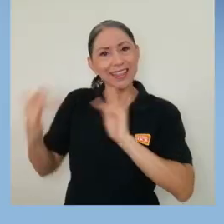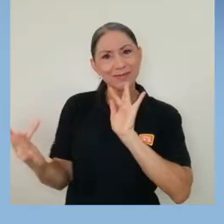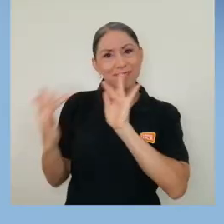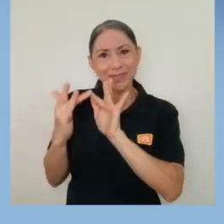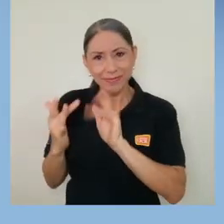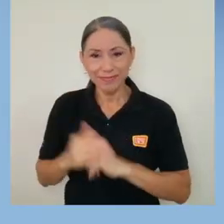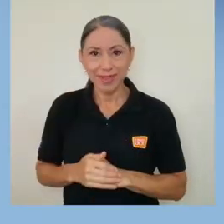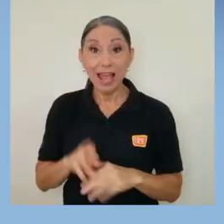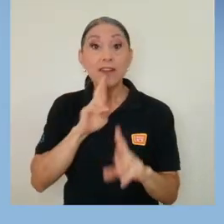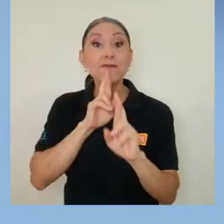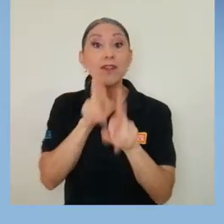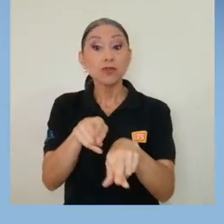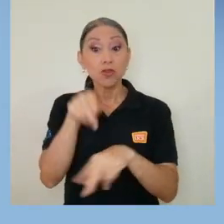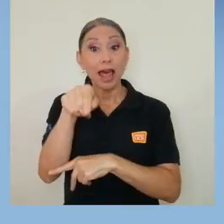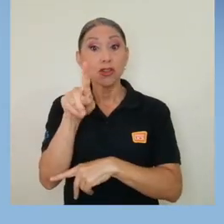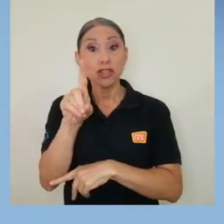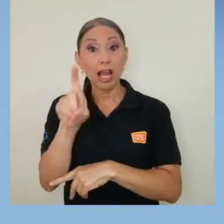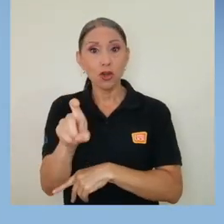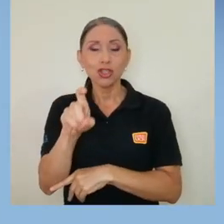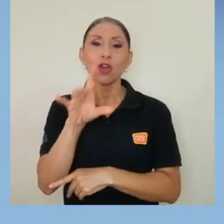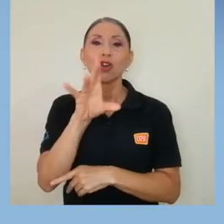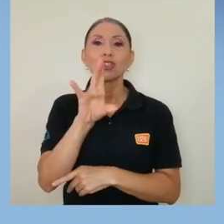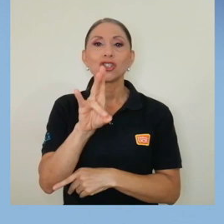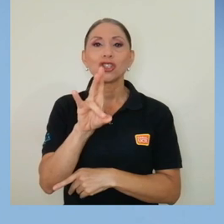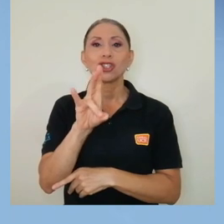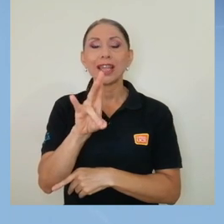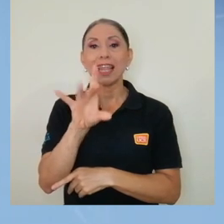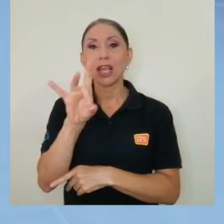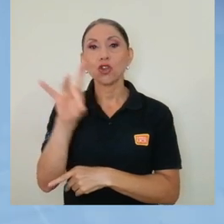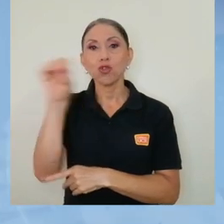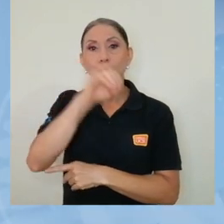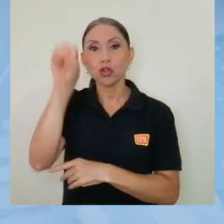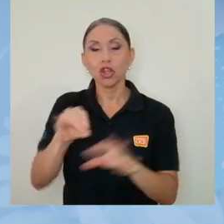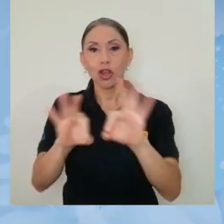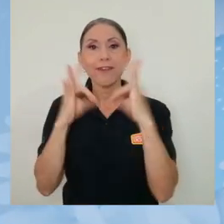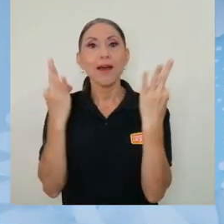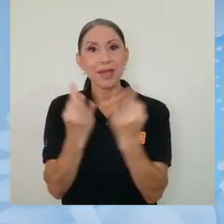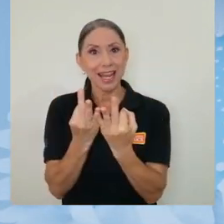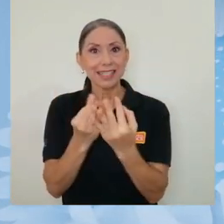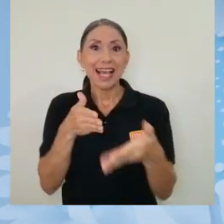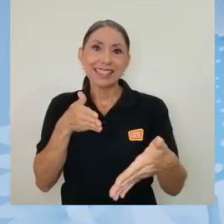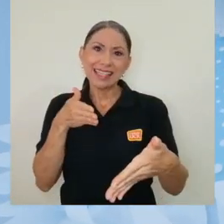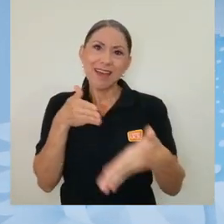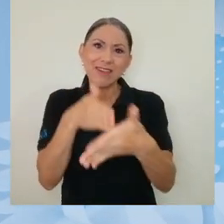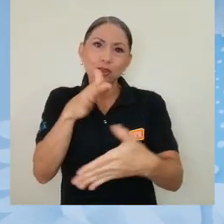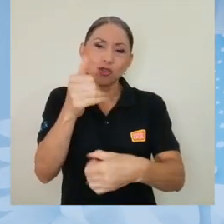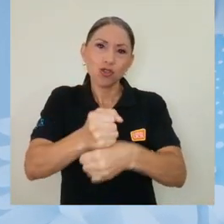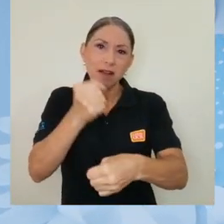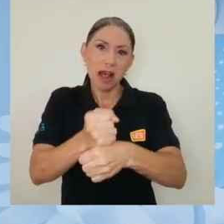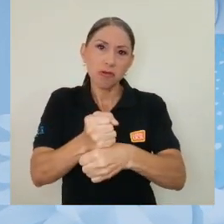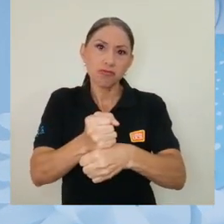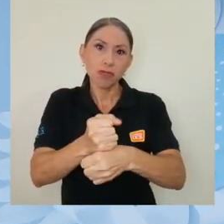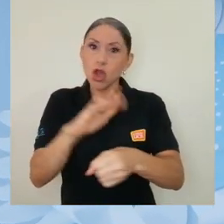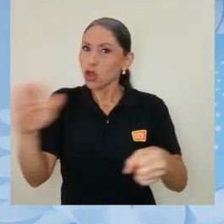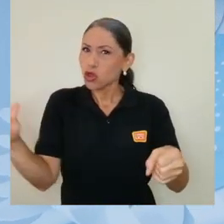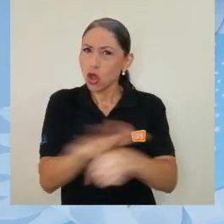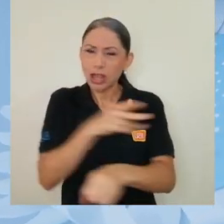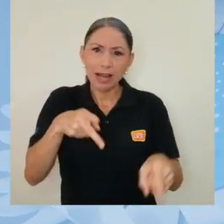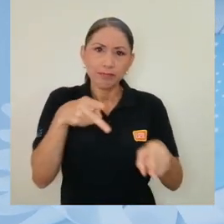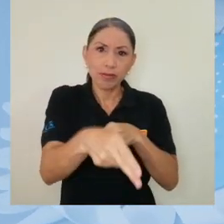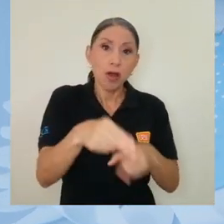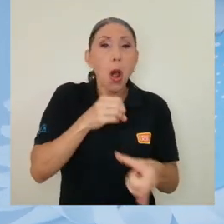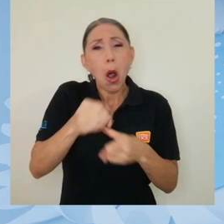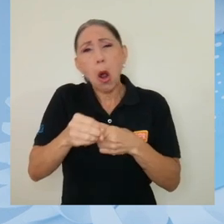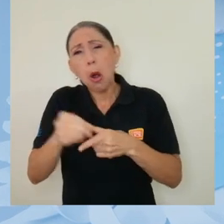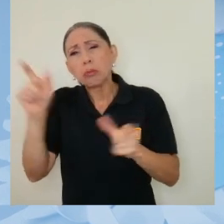Según los resultados del diagnóstico, 78% de las familias tuvo afectaciones laborales, ya sea por pérdida total o